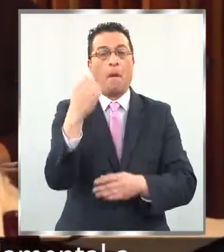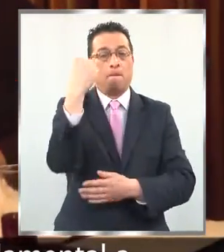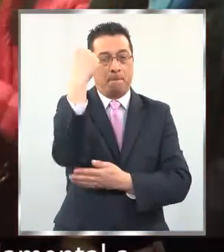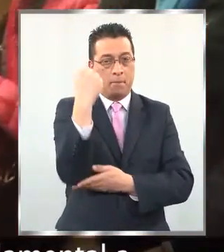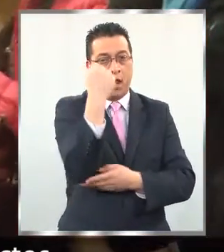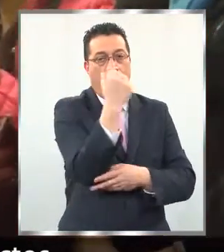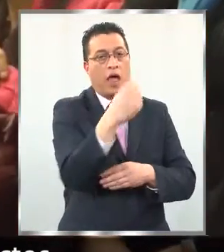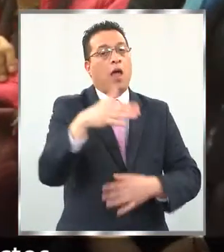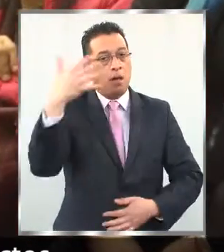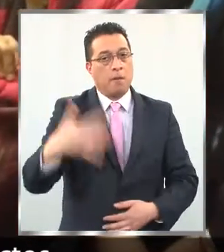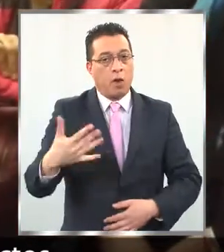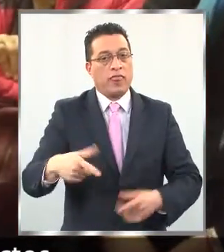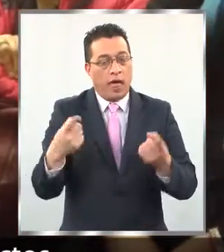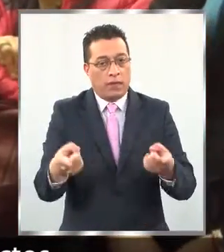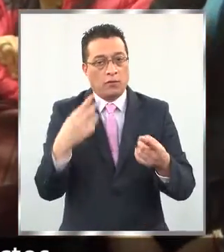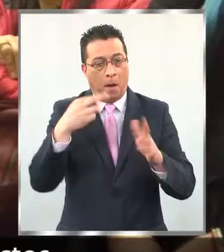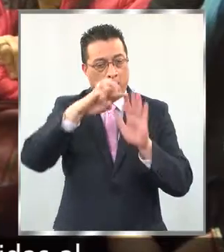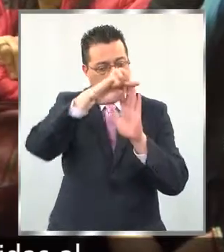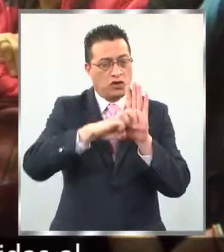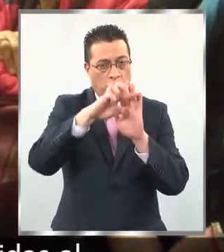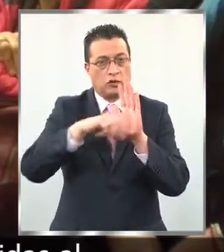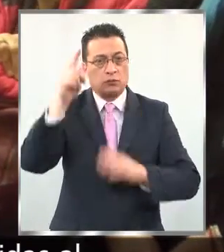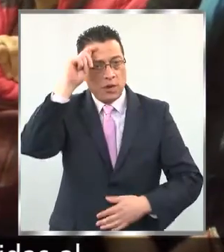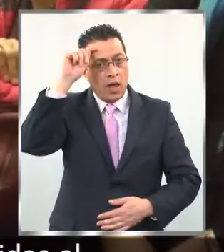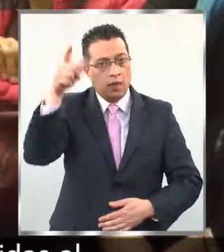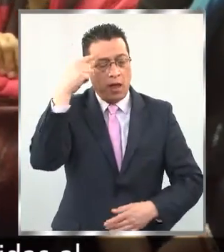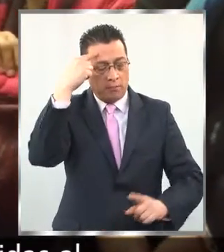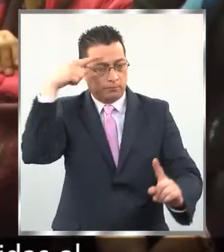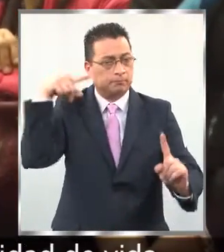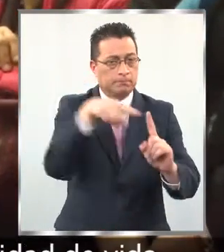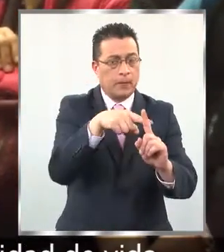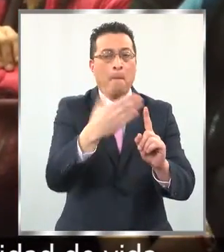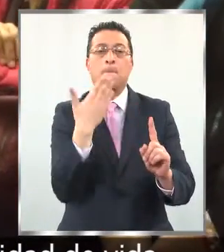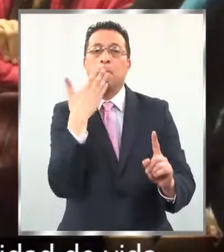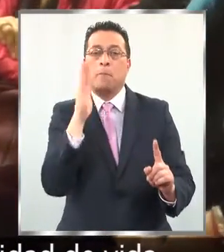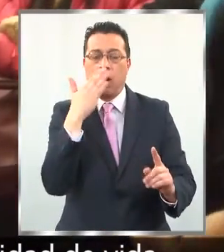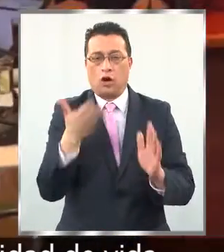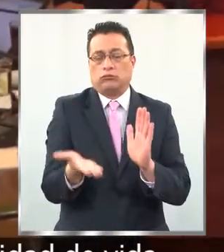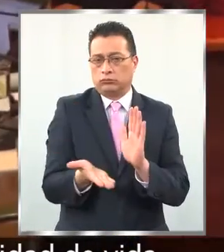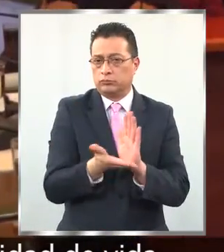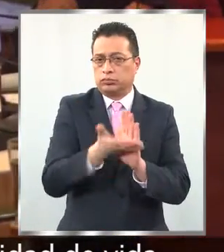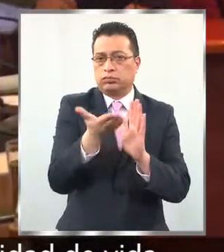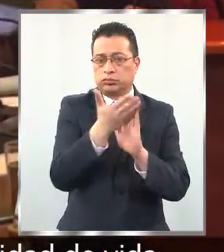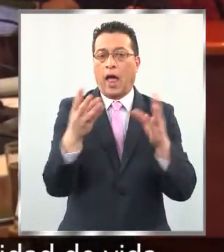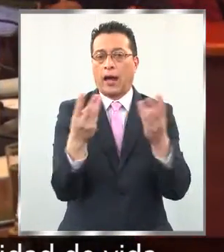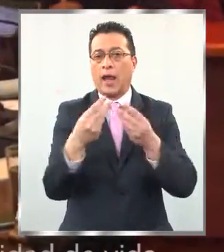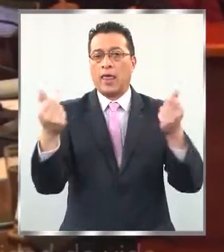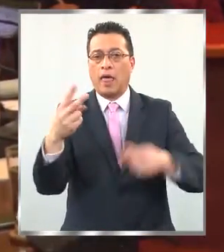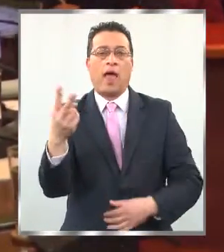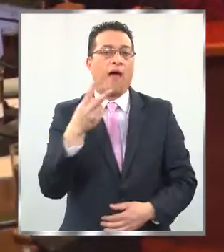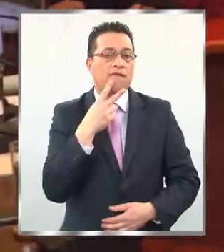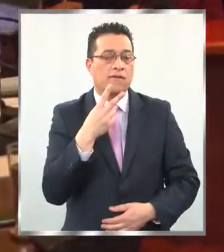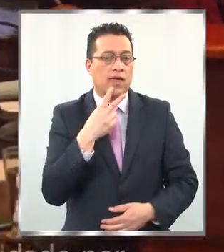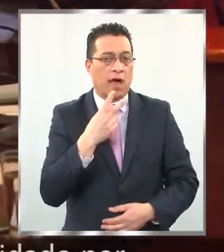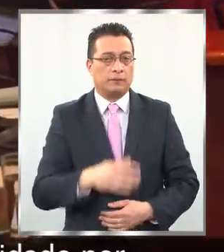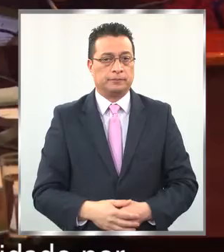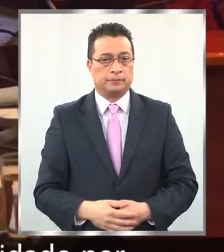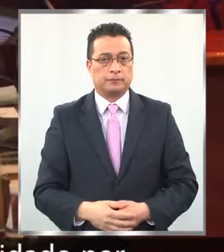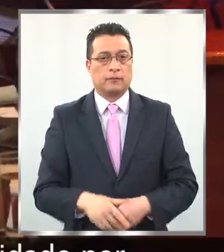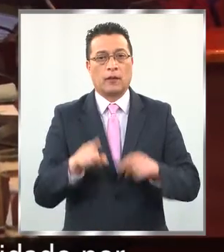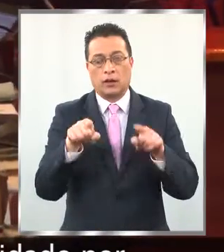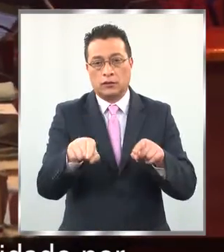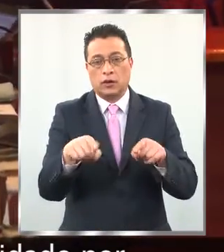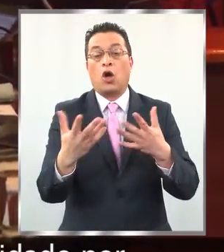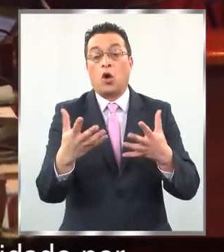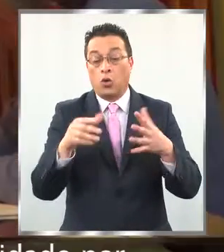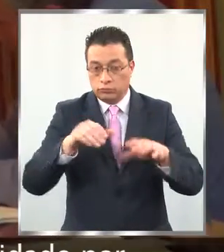fundamental a la hora de generar proyectos e iniciativas que vayan dirigidas al mejoramiento sustancial de la calidad de vida. Se trata de